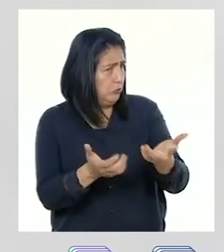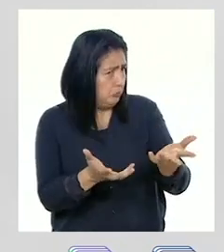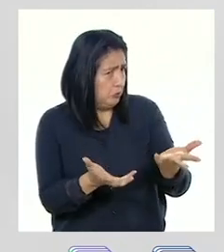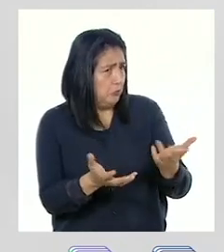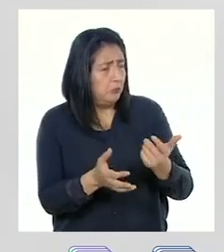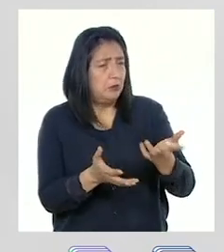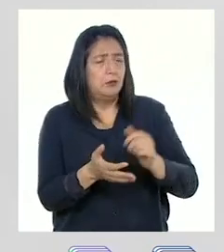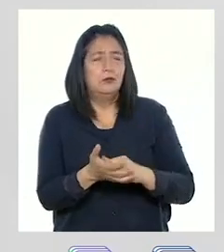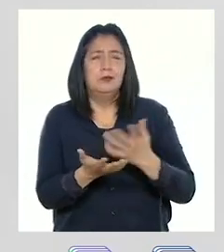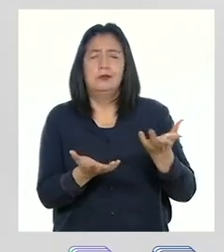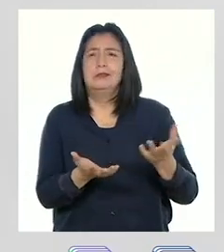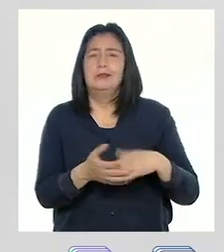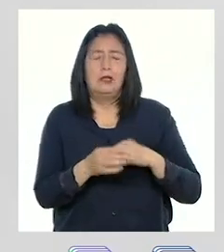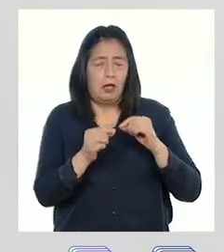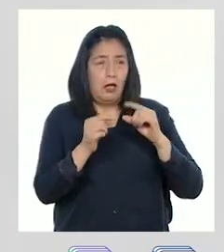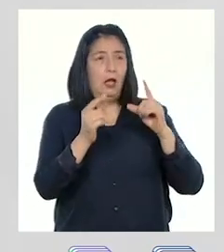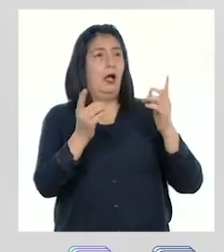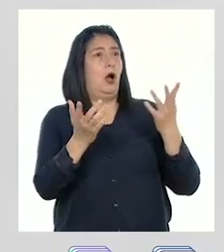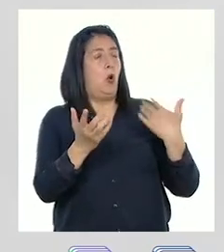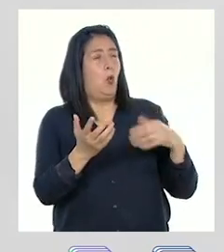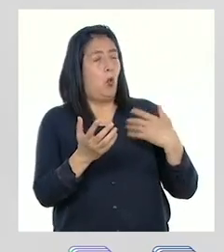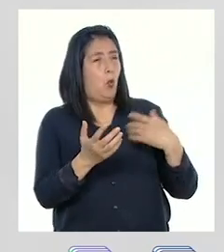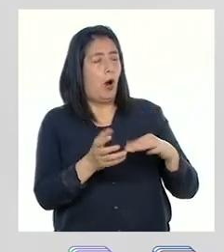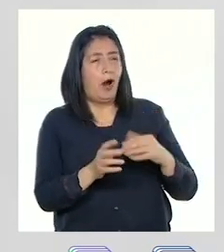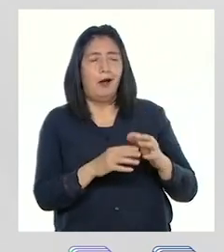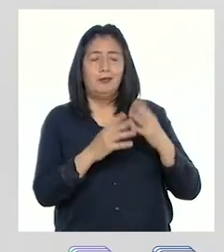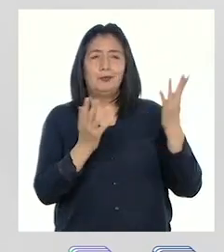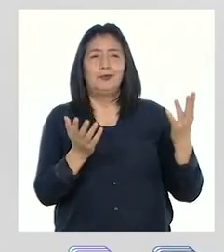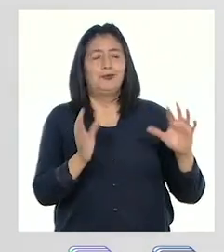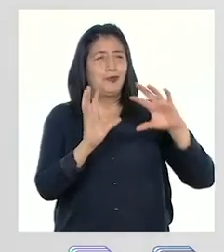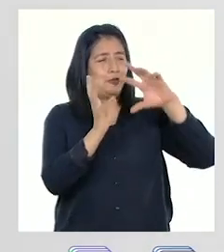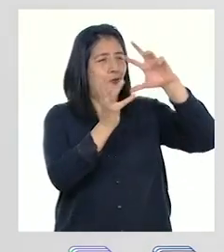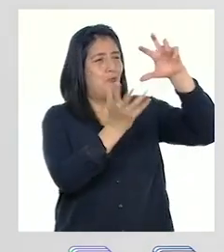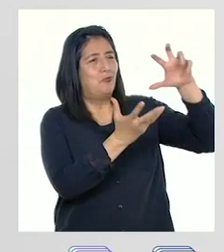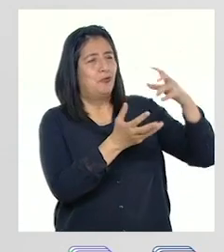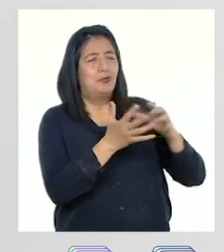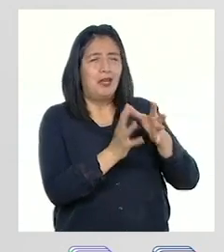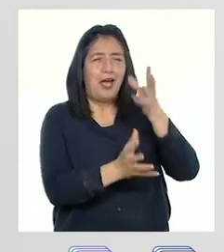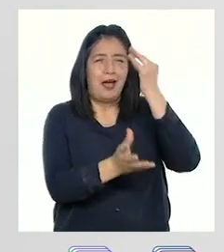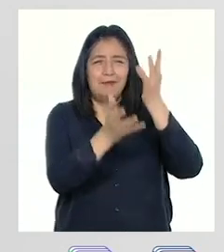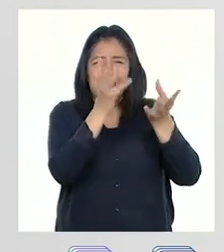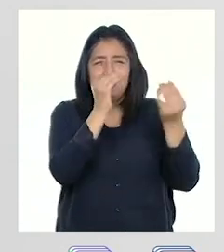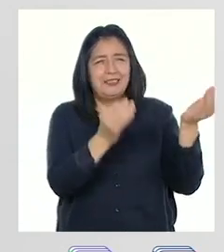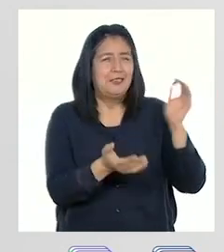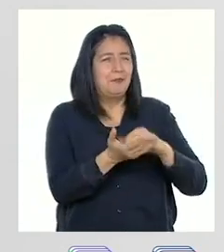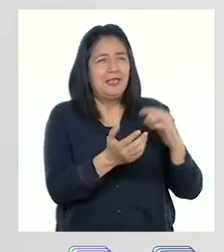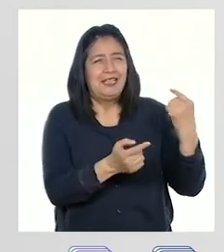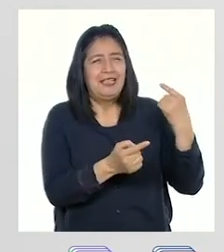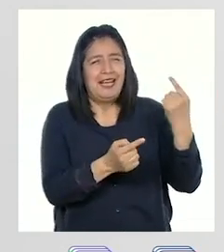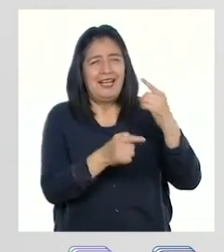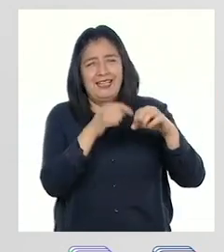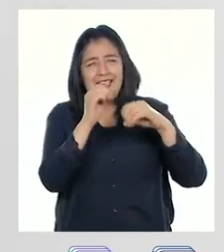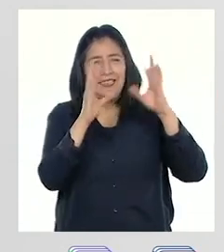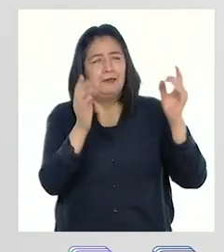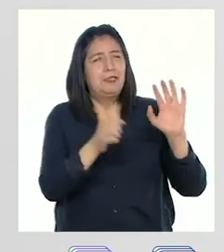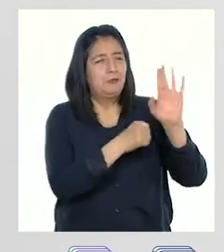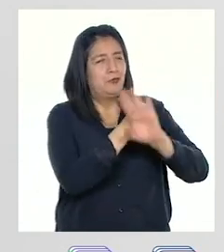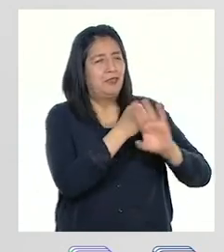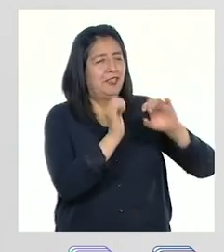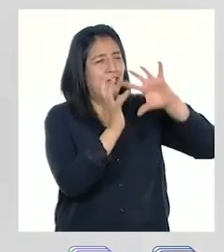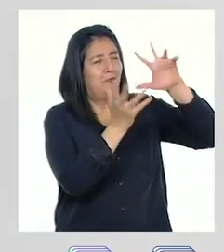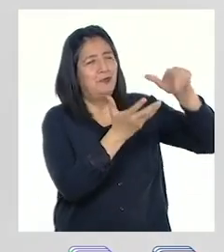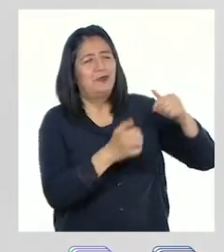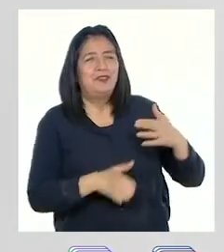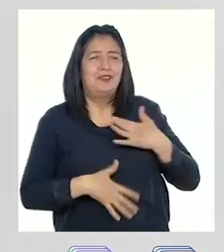trata, de dejarnos deslumbrar con lo asombroso que es el mundo y aprender cada día para poder protegerlo y